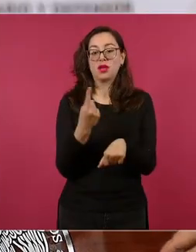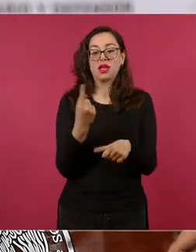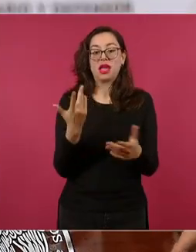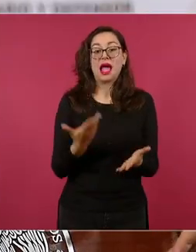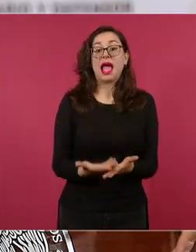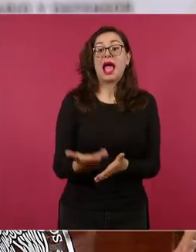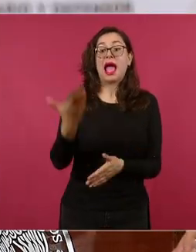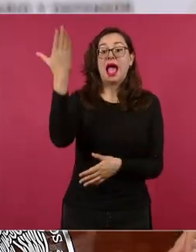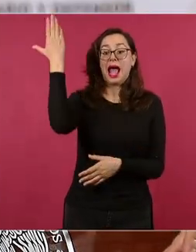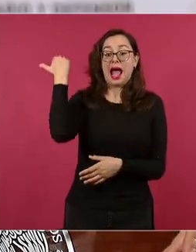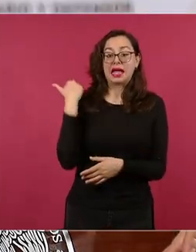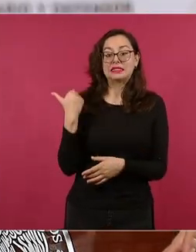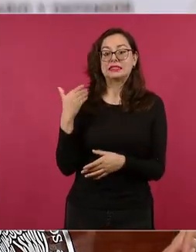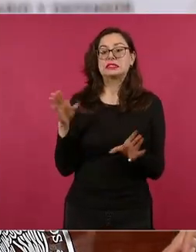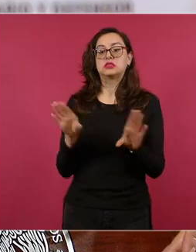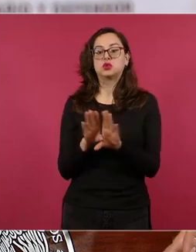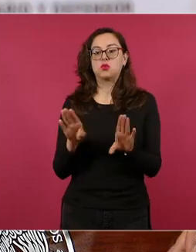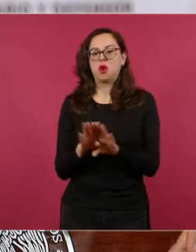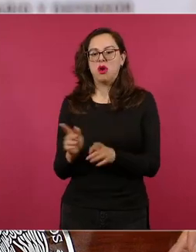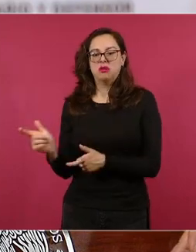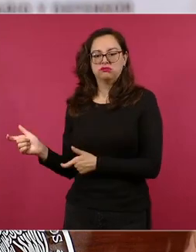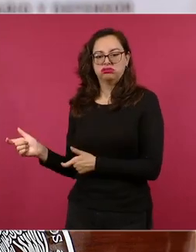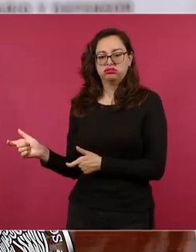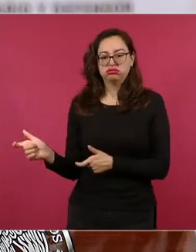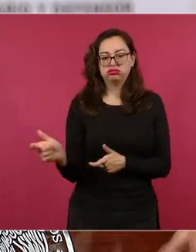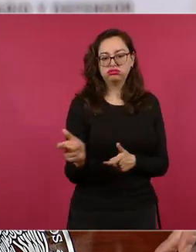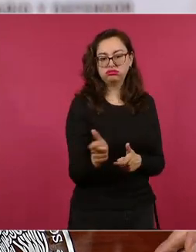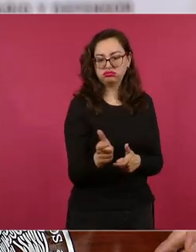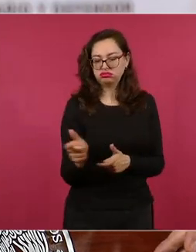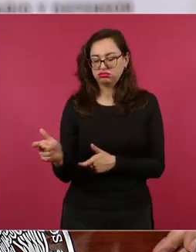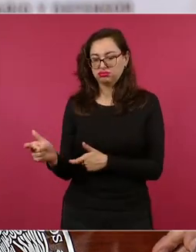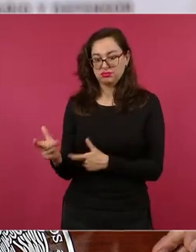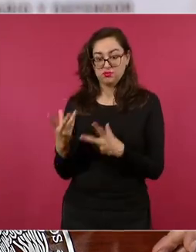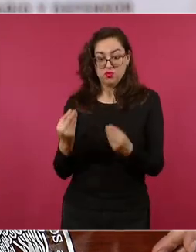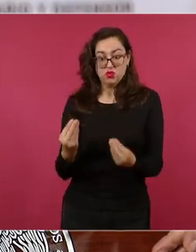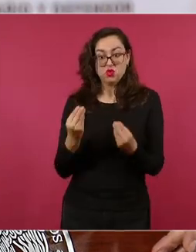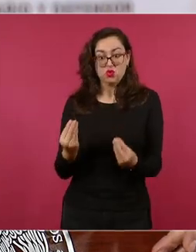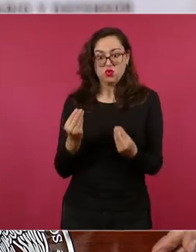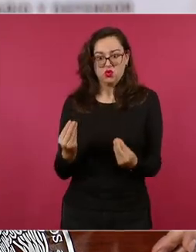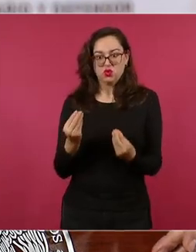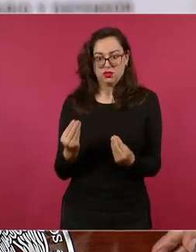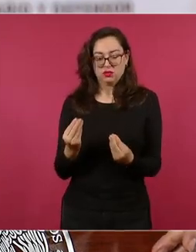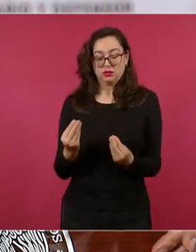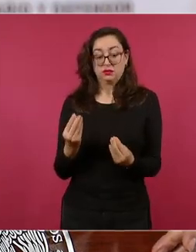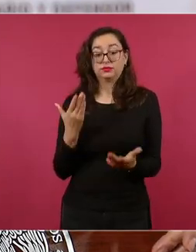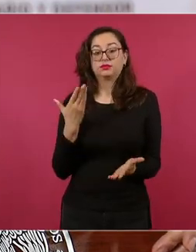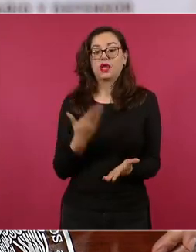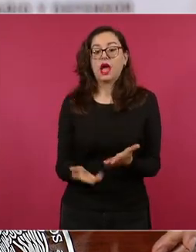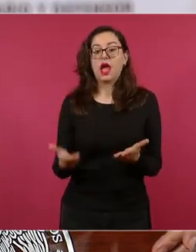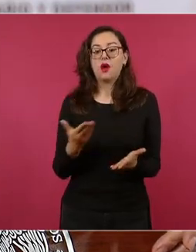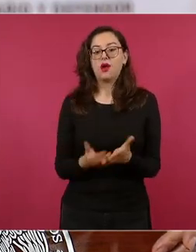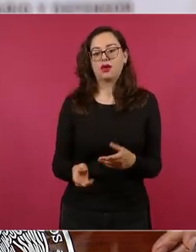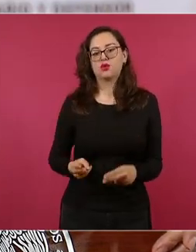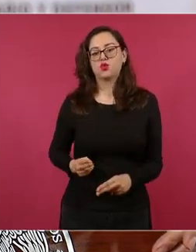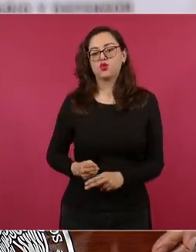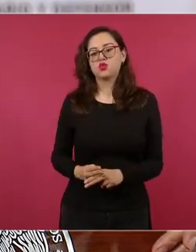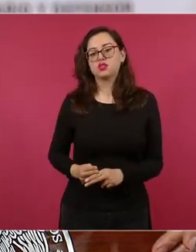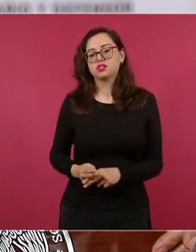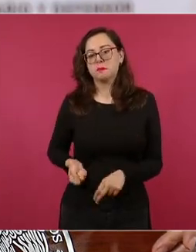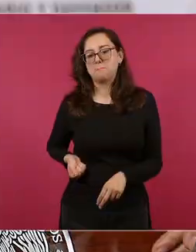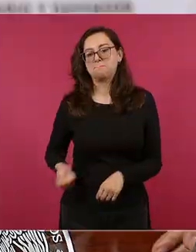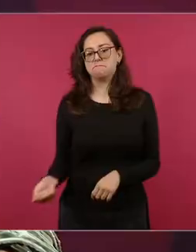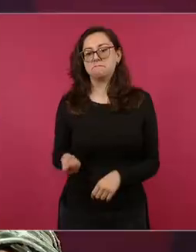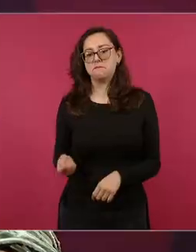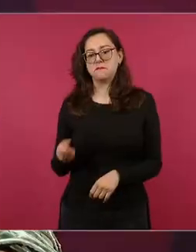armas de fuego ahora lo hacen con armas blancas al haberse incrementado los efectivos de la guardia